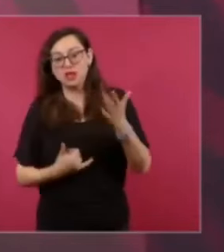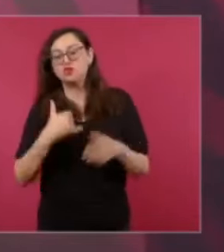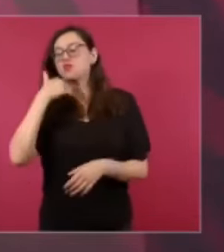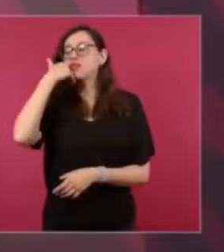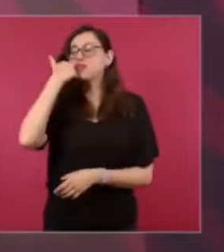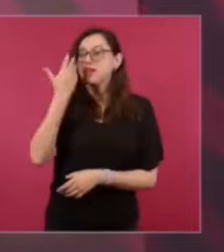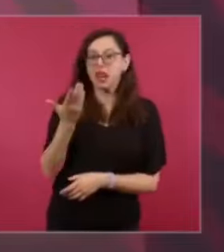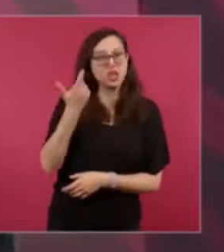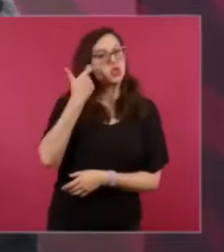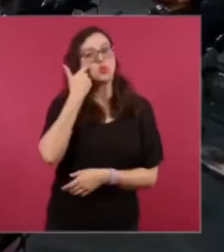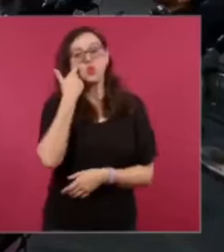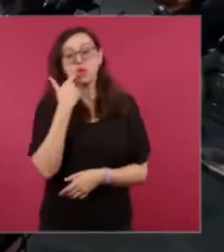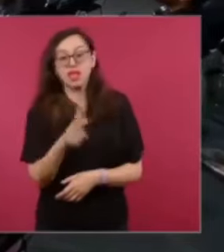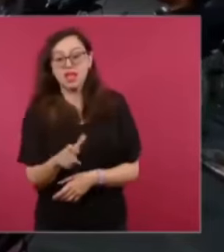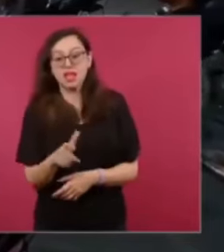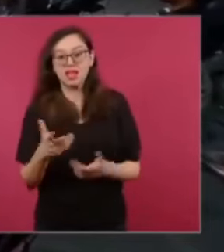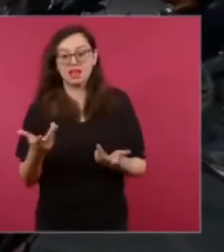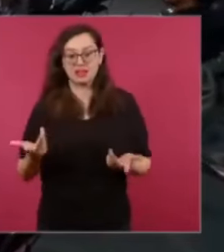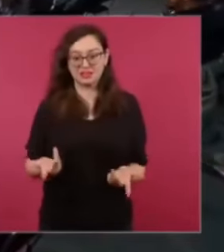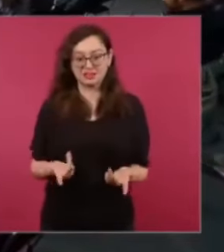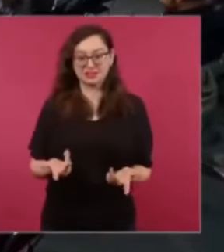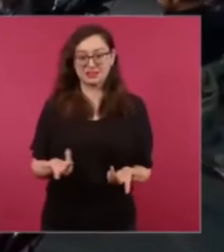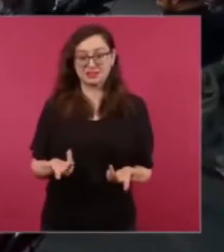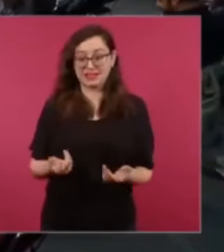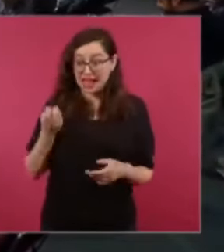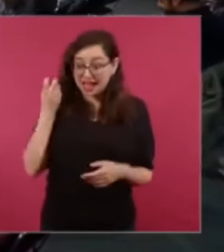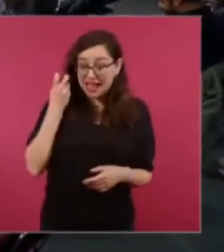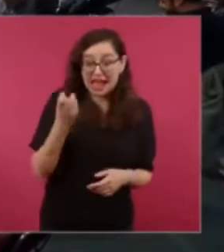no, es elegir el proyecto.